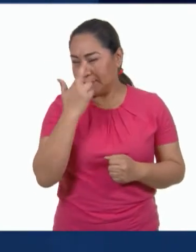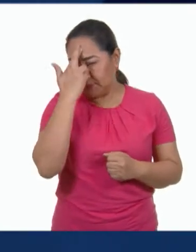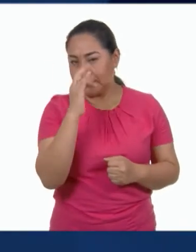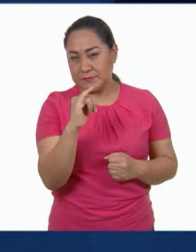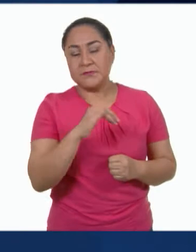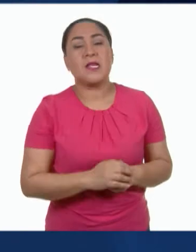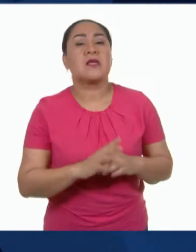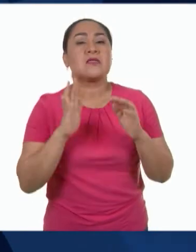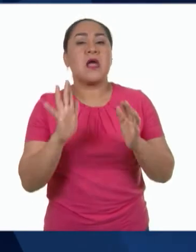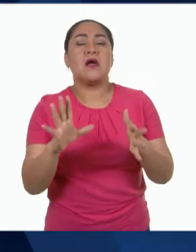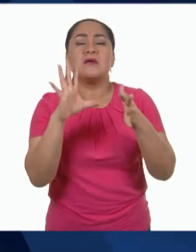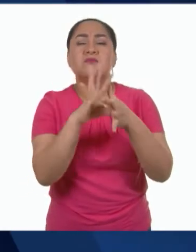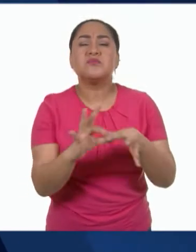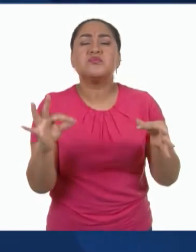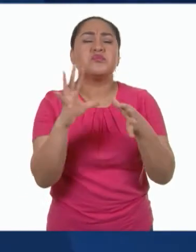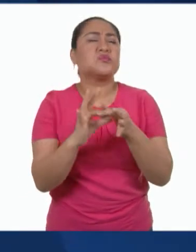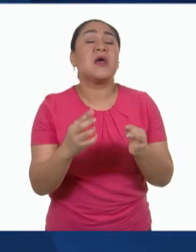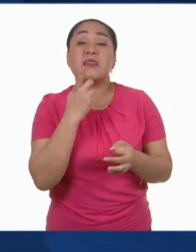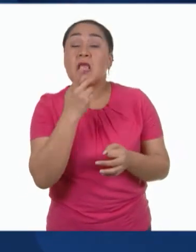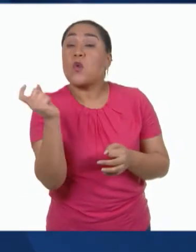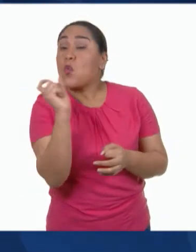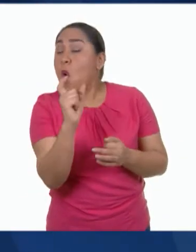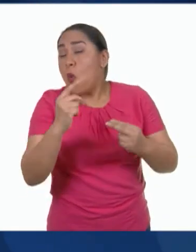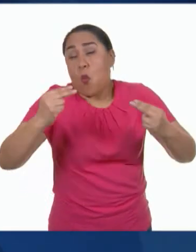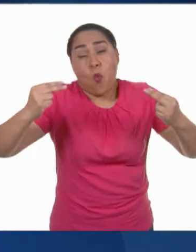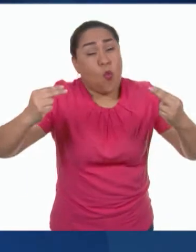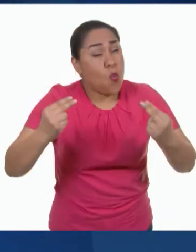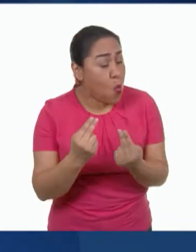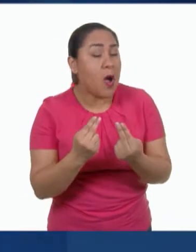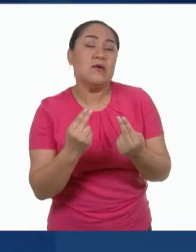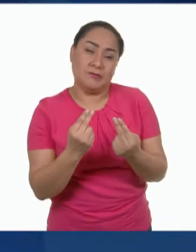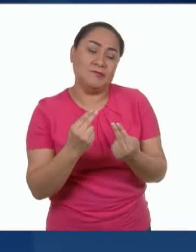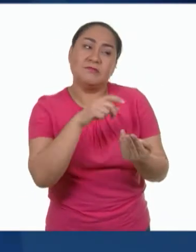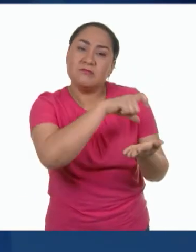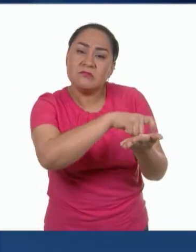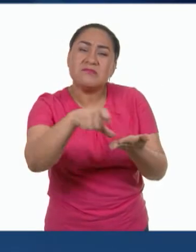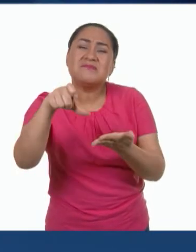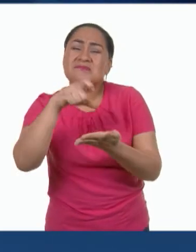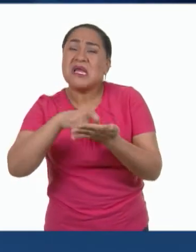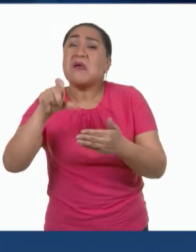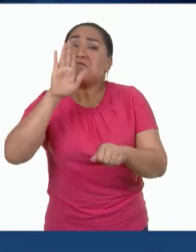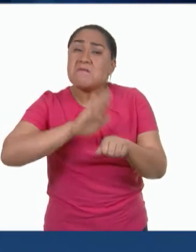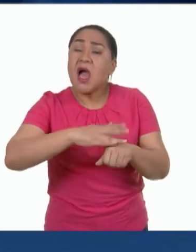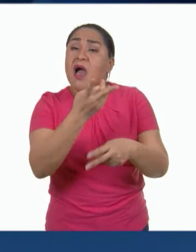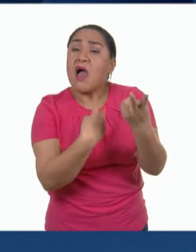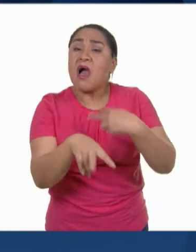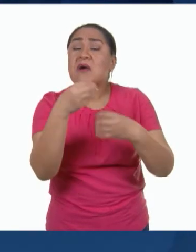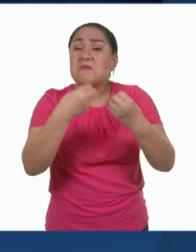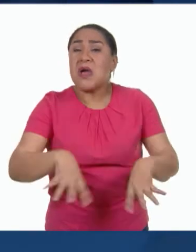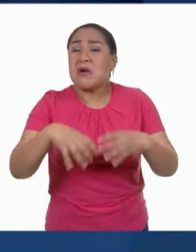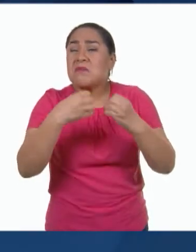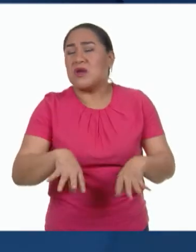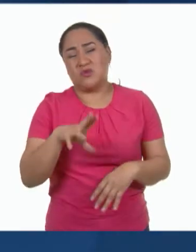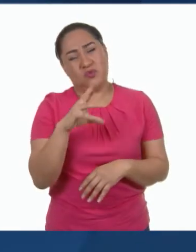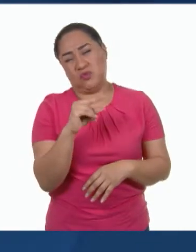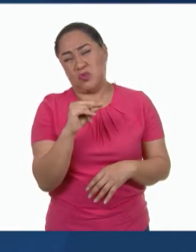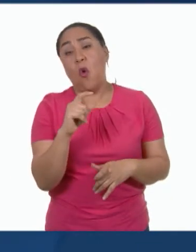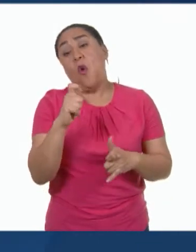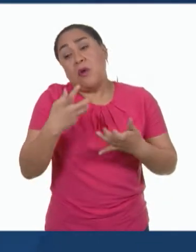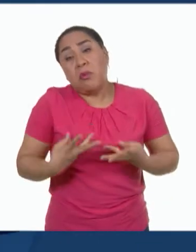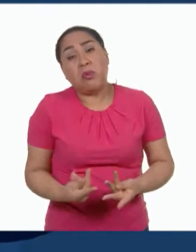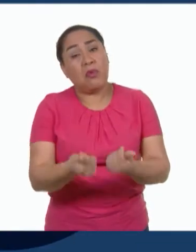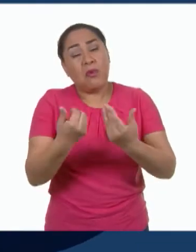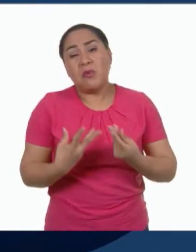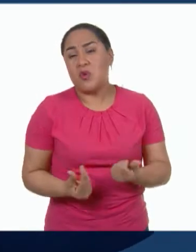Hablamos sobre sólo adquirir lo necesario para no generar residuos de más y también para no gastar dinero. También